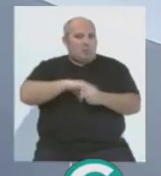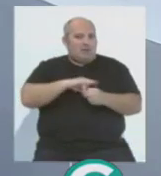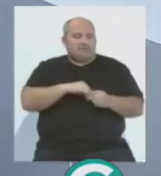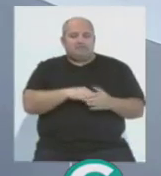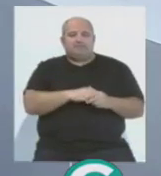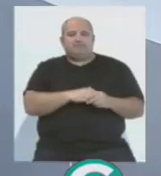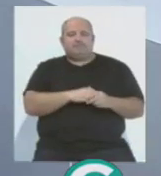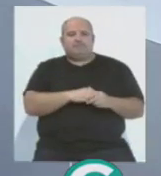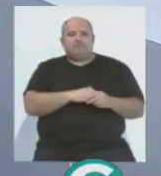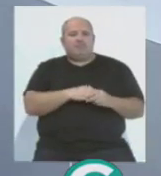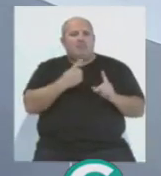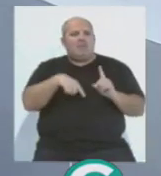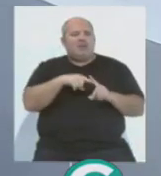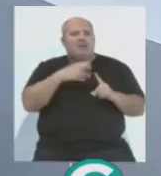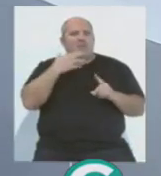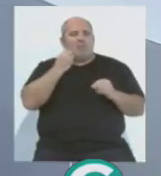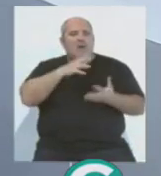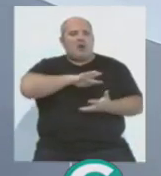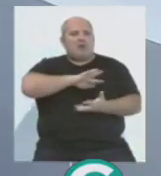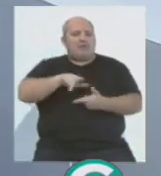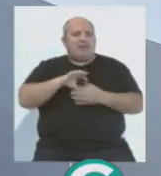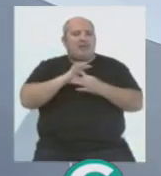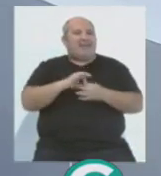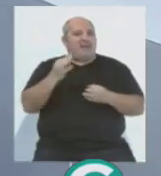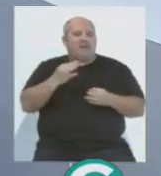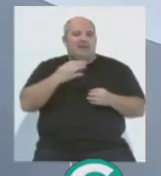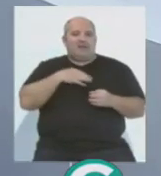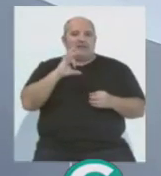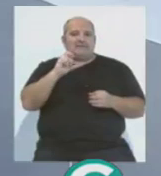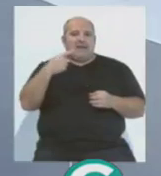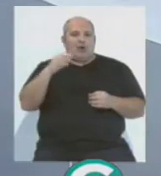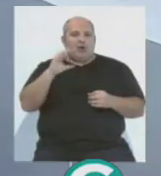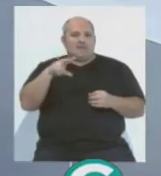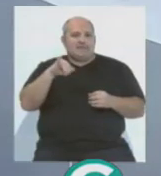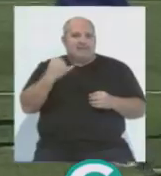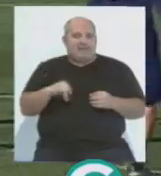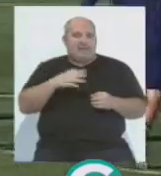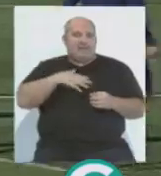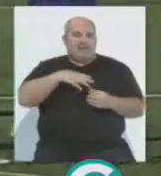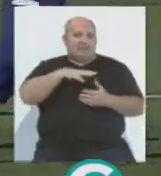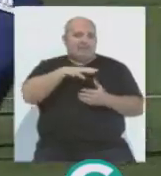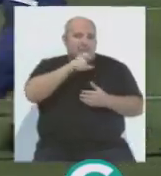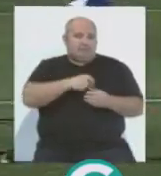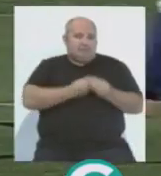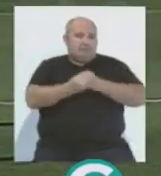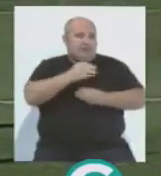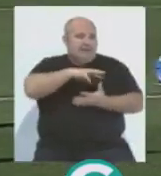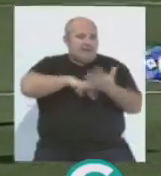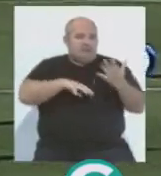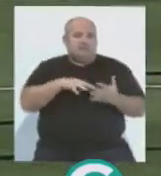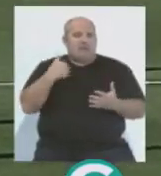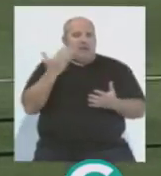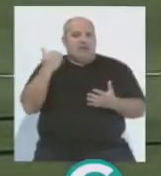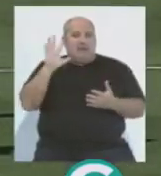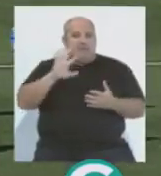y volvía con una buena noticia que es la de Sergio Sánchez, el jugador catalán que ya estaba ayer.